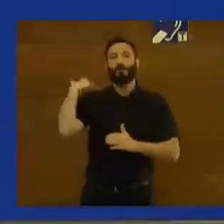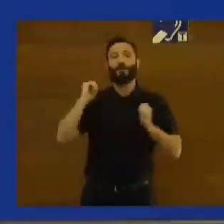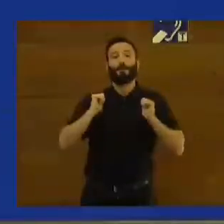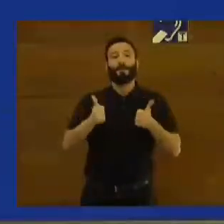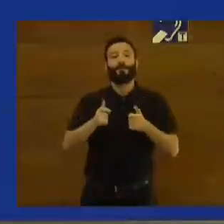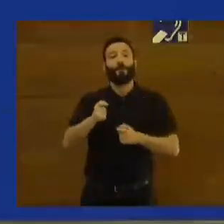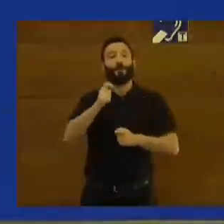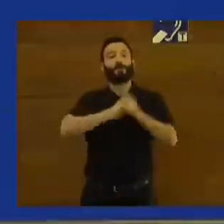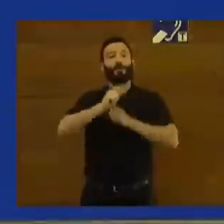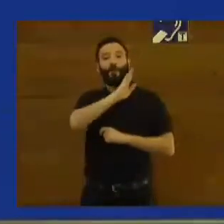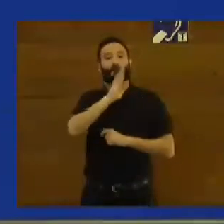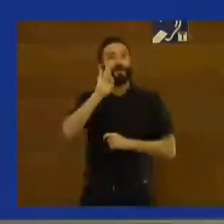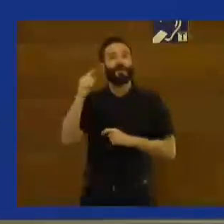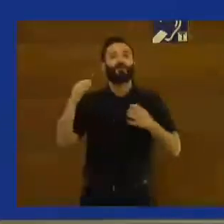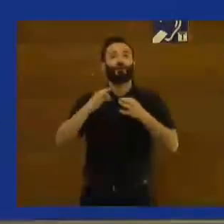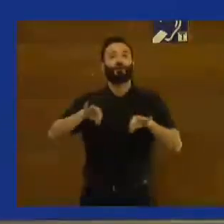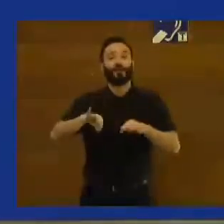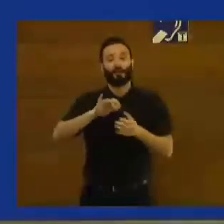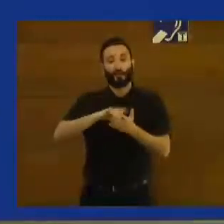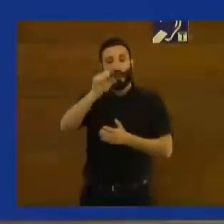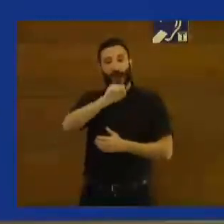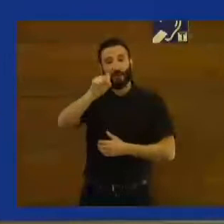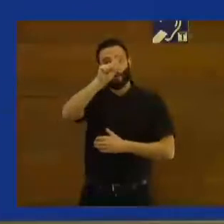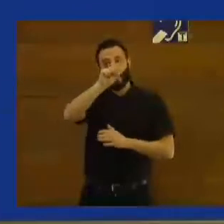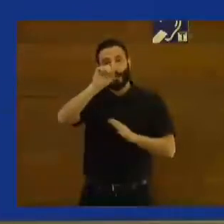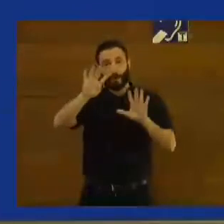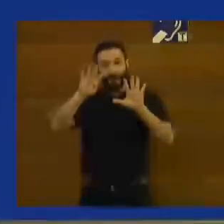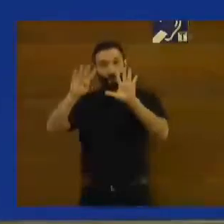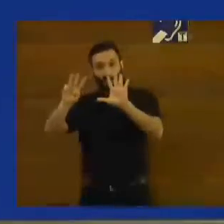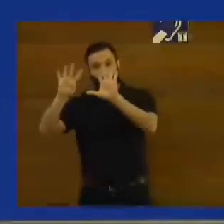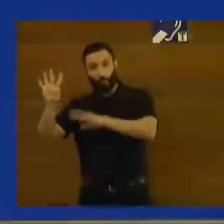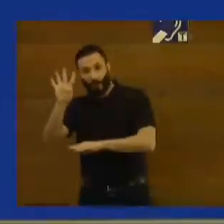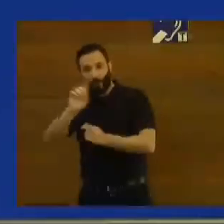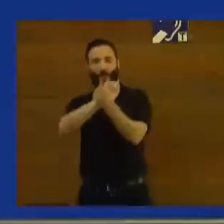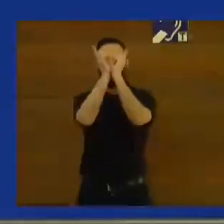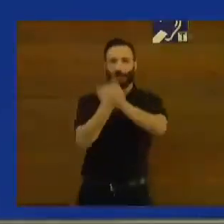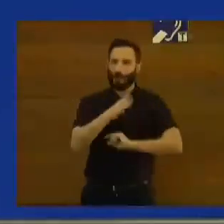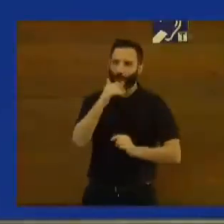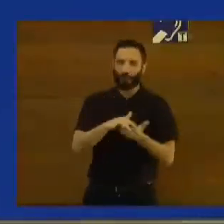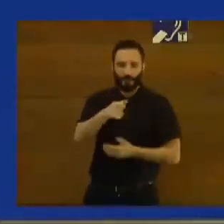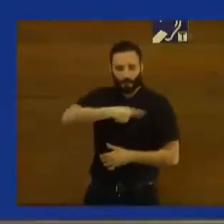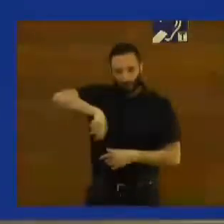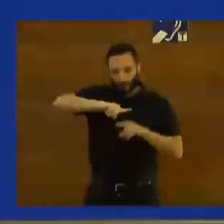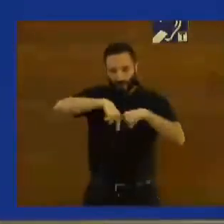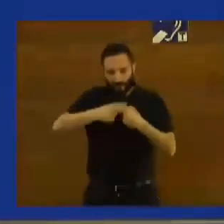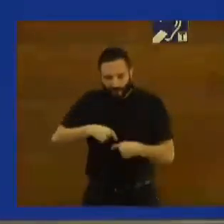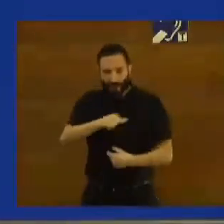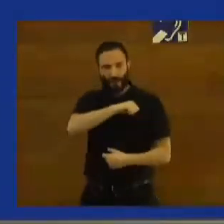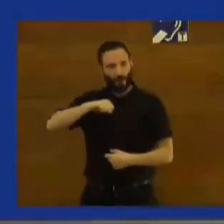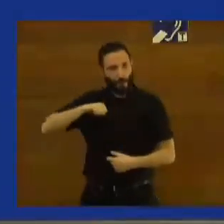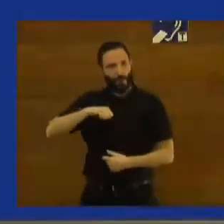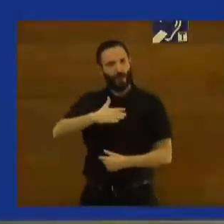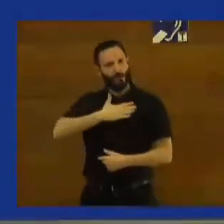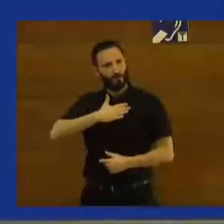Isadora Duncan en el 84, porque teníamos una premisa que sigue vigente, que es que somos una familia propia y autónoma